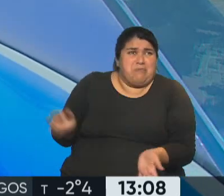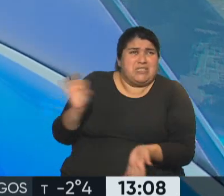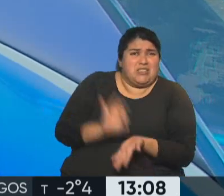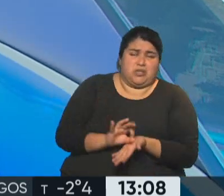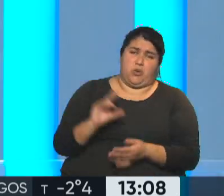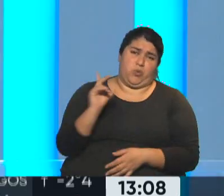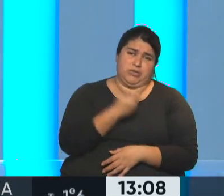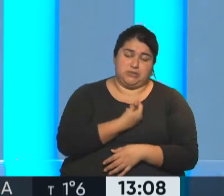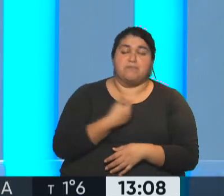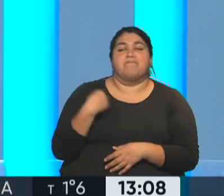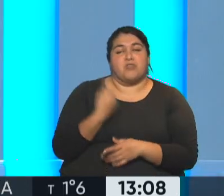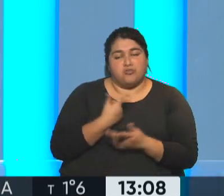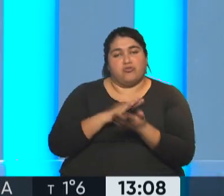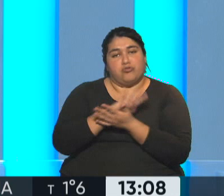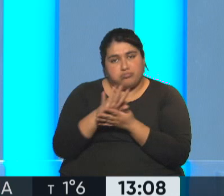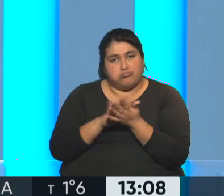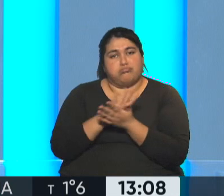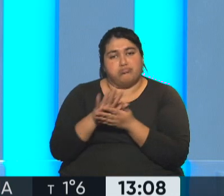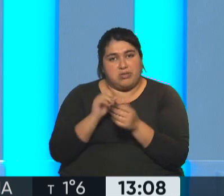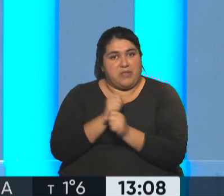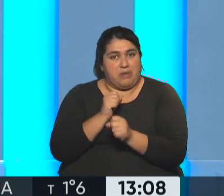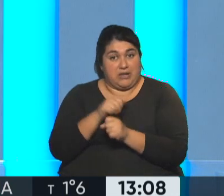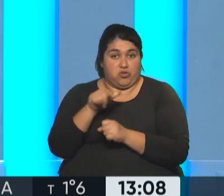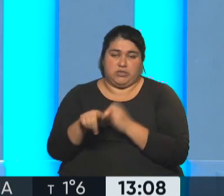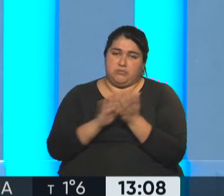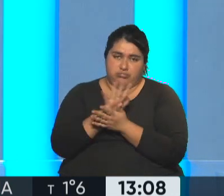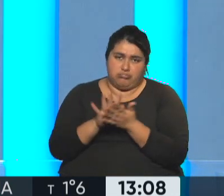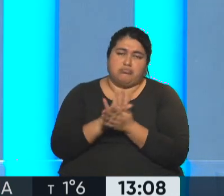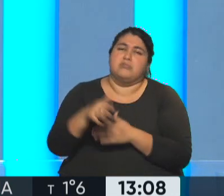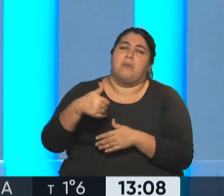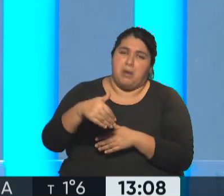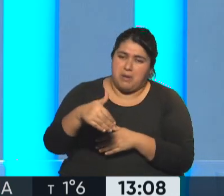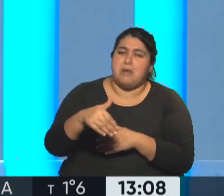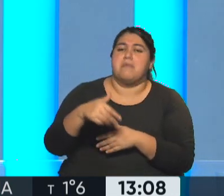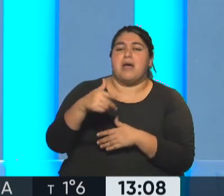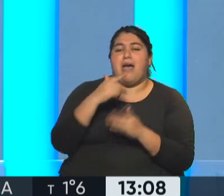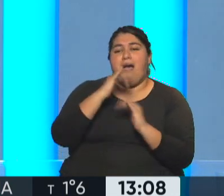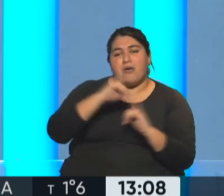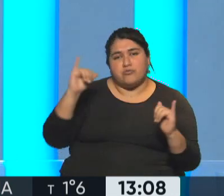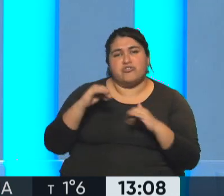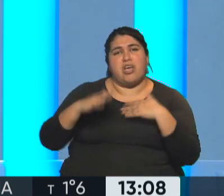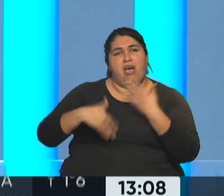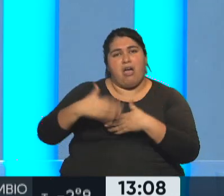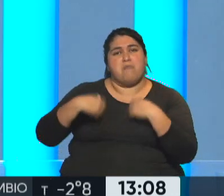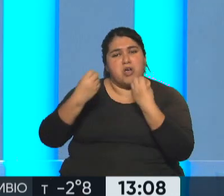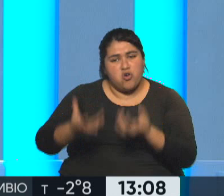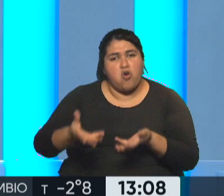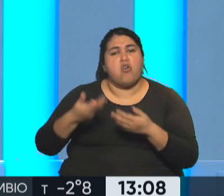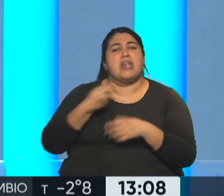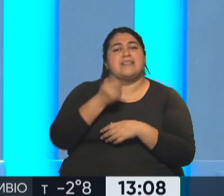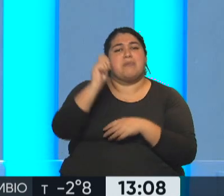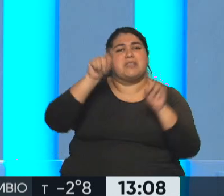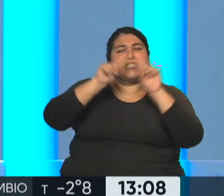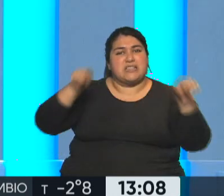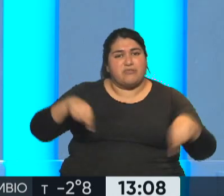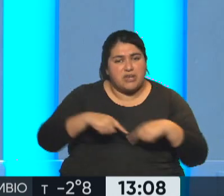Estamos trabajando para resolver eso y a la brevedad poder anunciar mejoras en la tramitación del certificado único